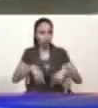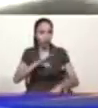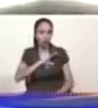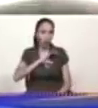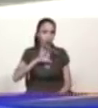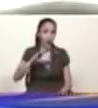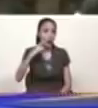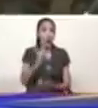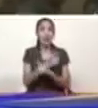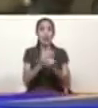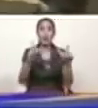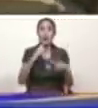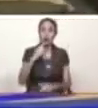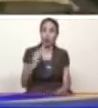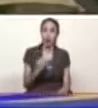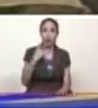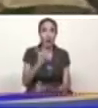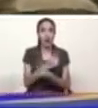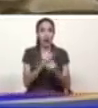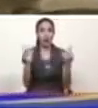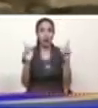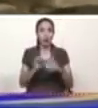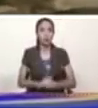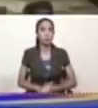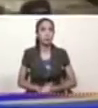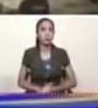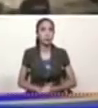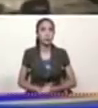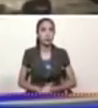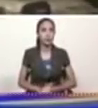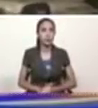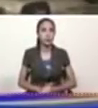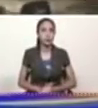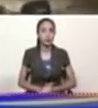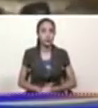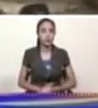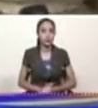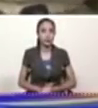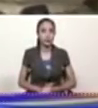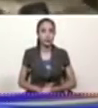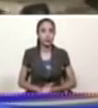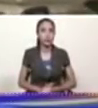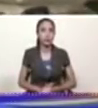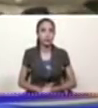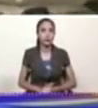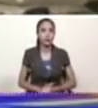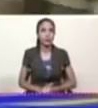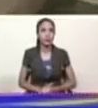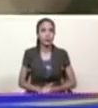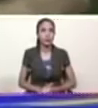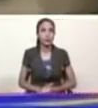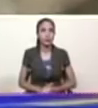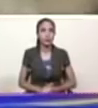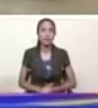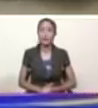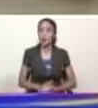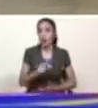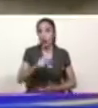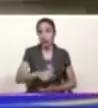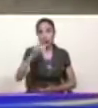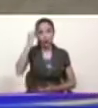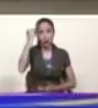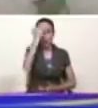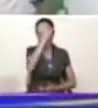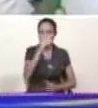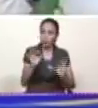siendo libre seguirá siendo productiva bueno presidente ratificando yaracuy ya está listo con